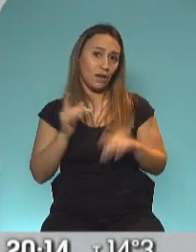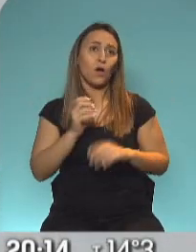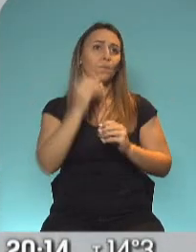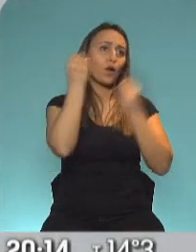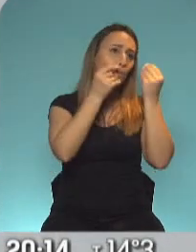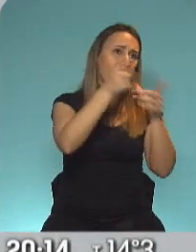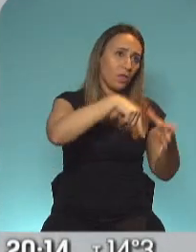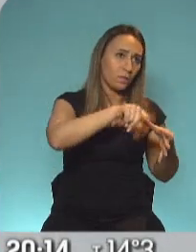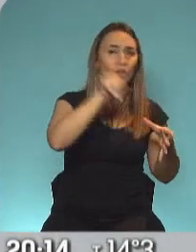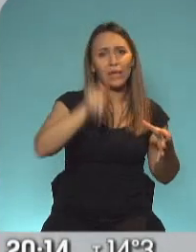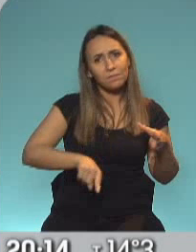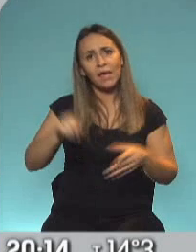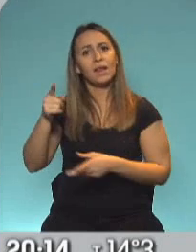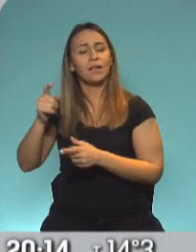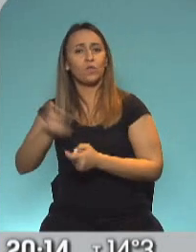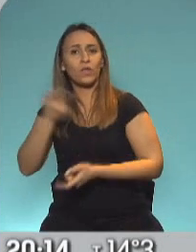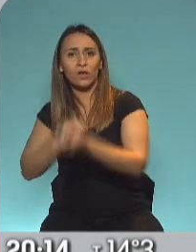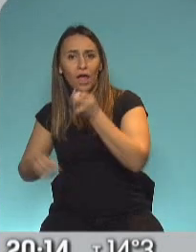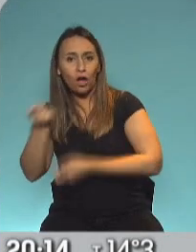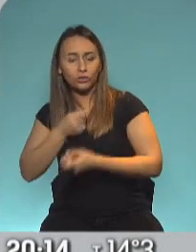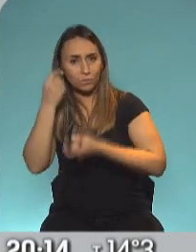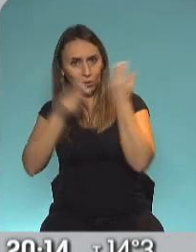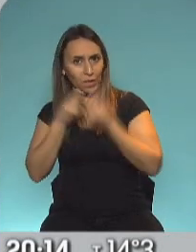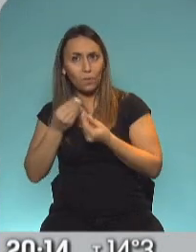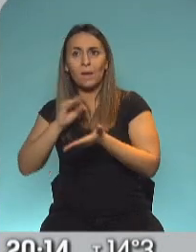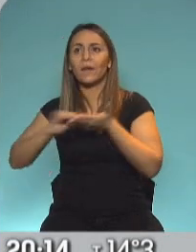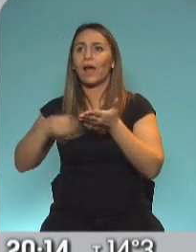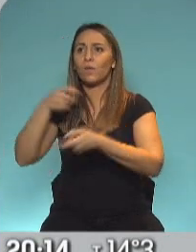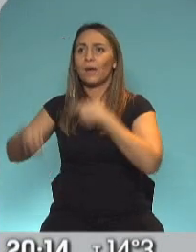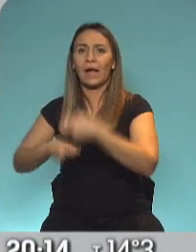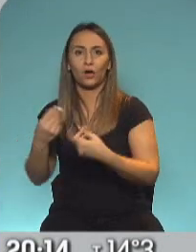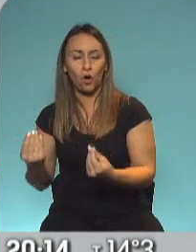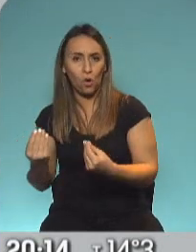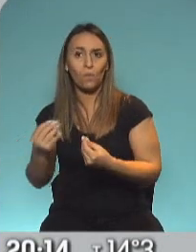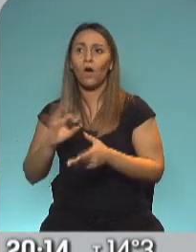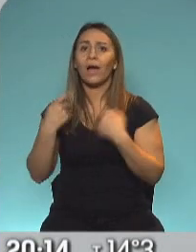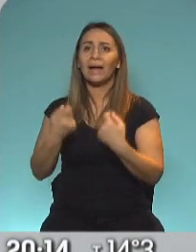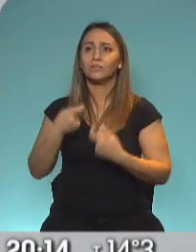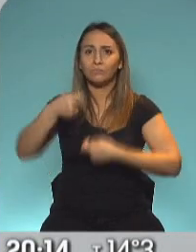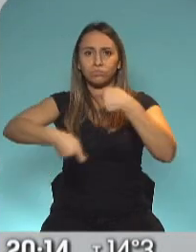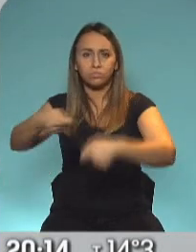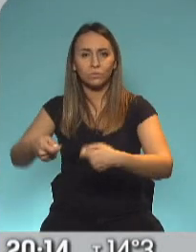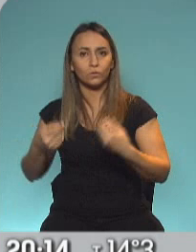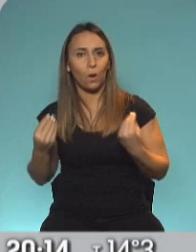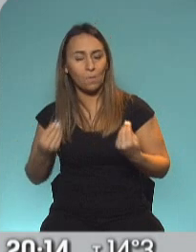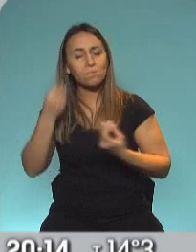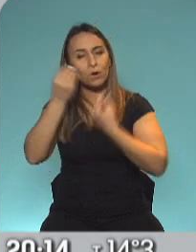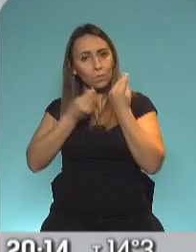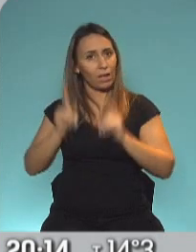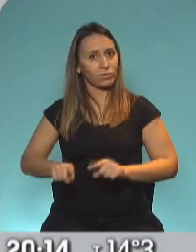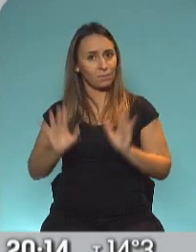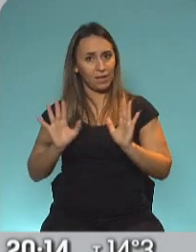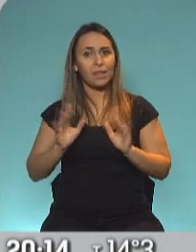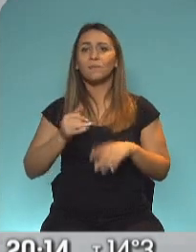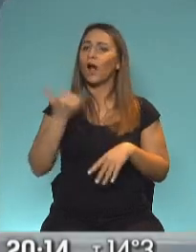poder facturar, no poder pagarle a sus empleados y mucho menos cubrir sus gastos, también hablemos de responsabilidad